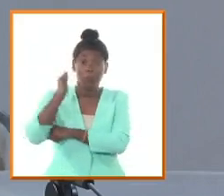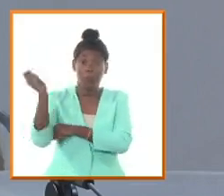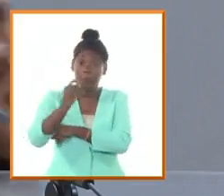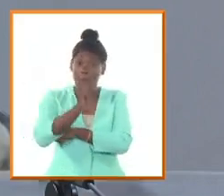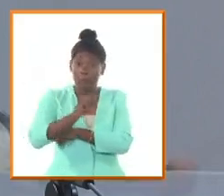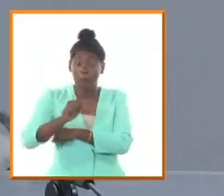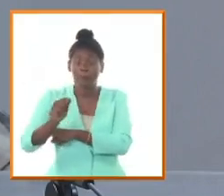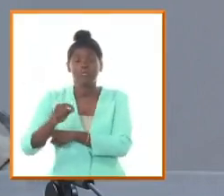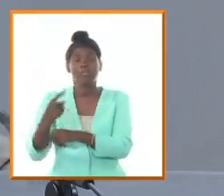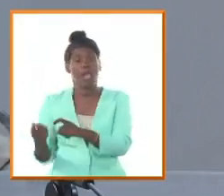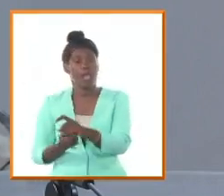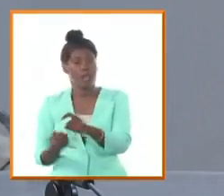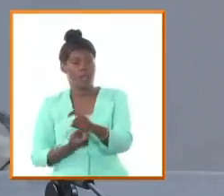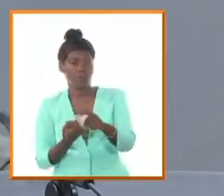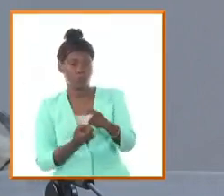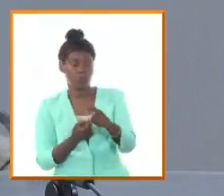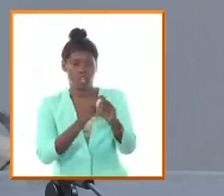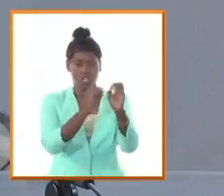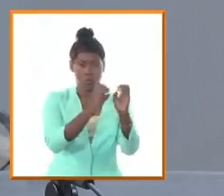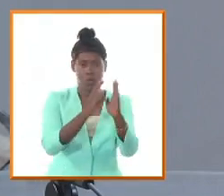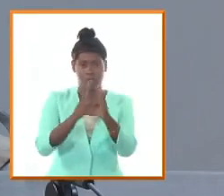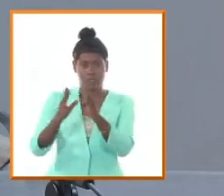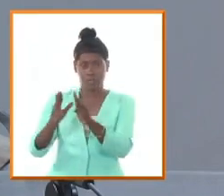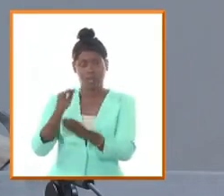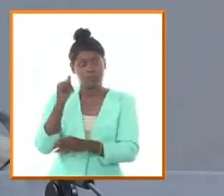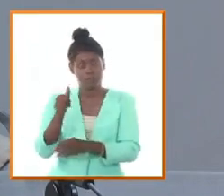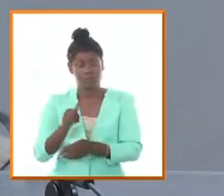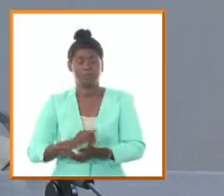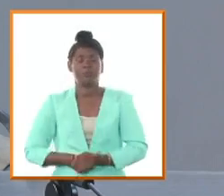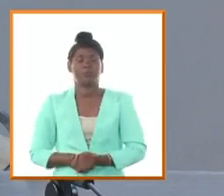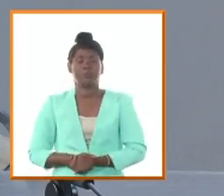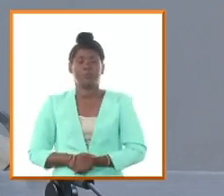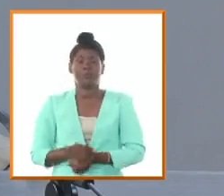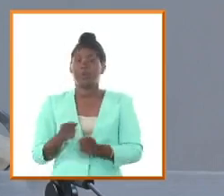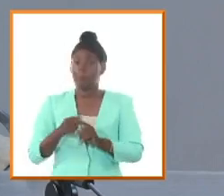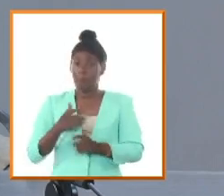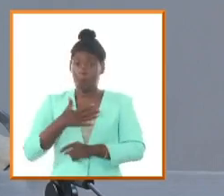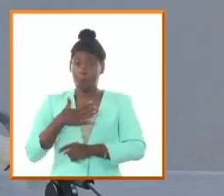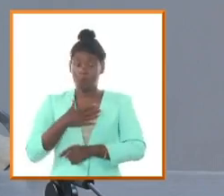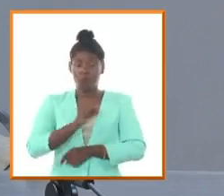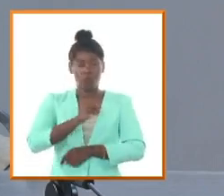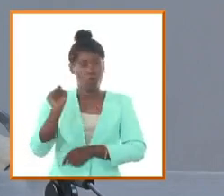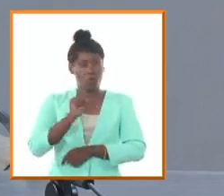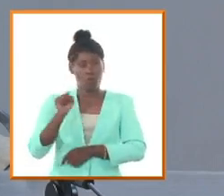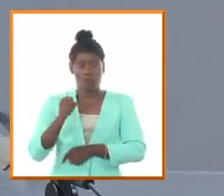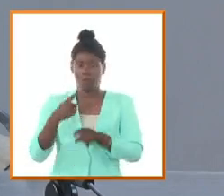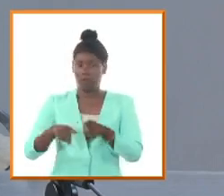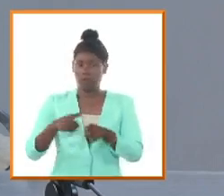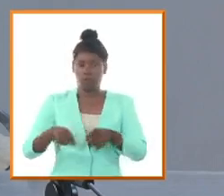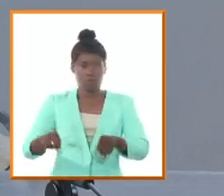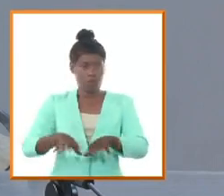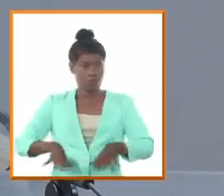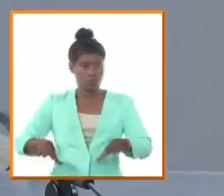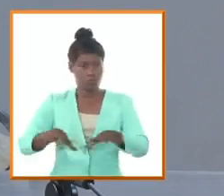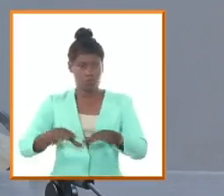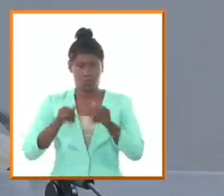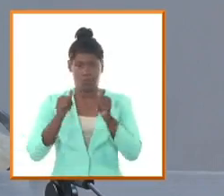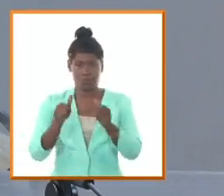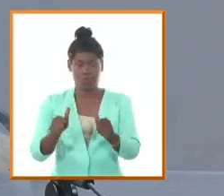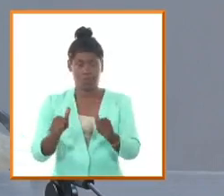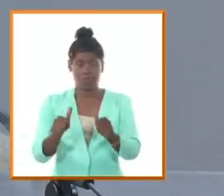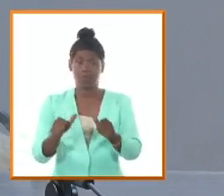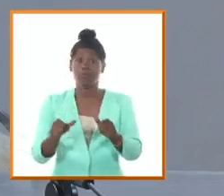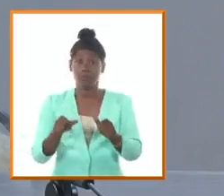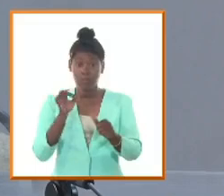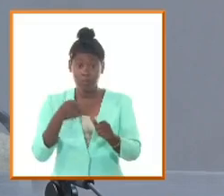españolas y también es un Agramonte que lograba estructurar condiciones para la victoria incluso en los